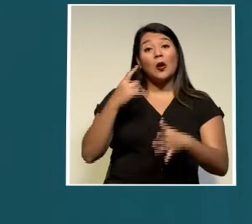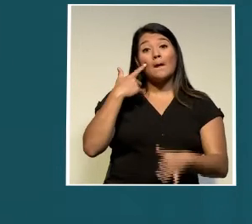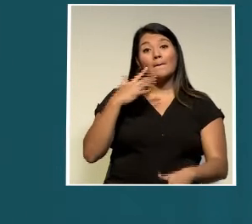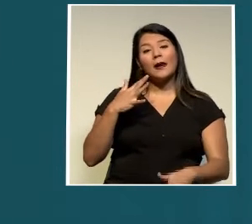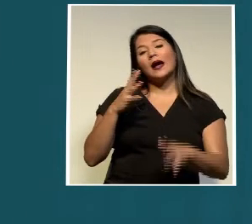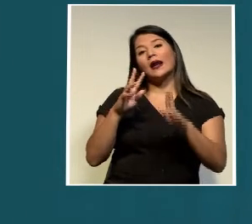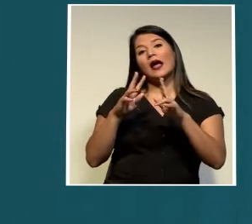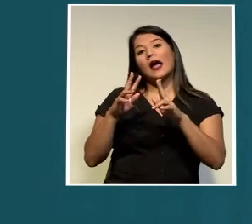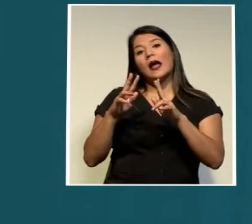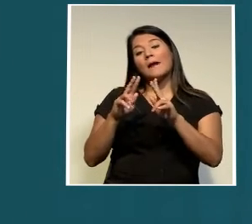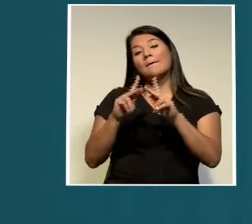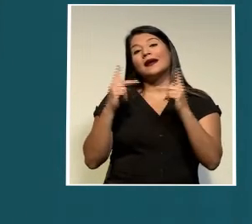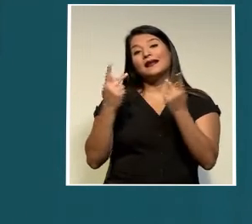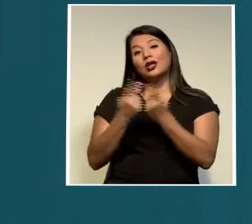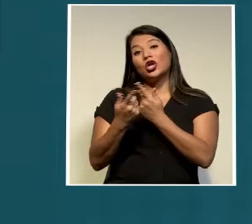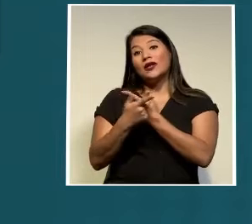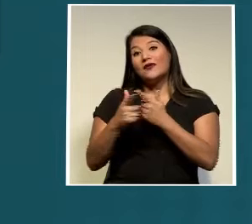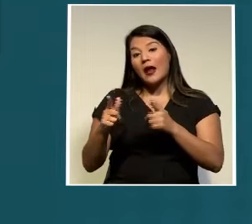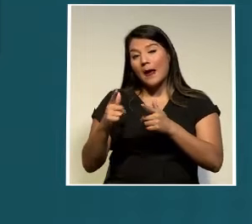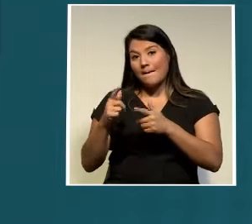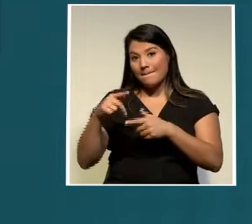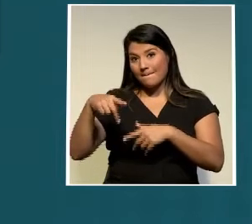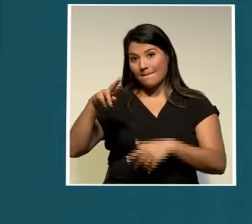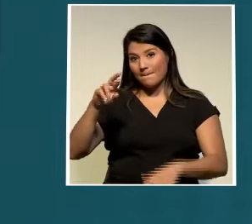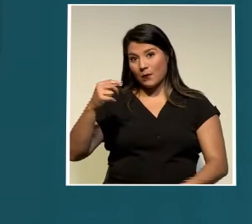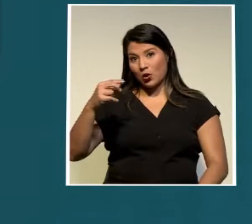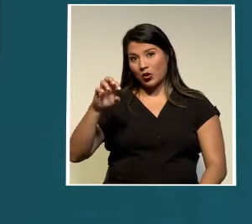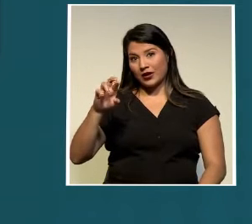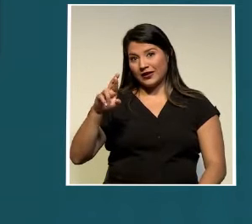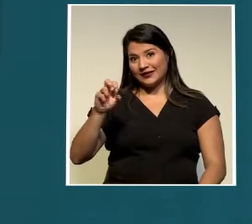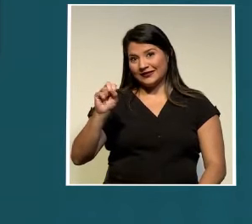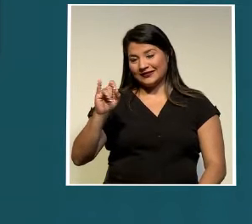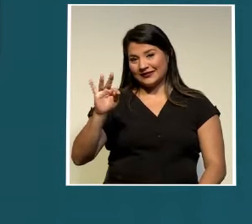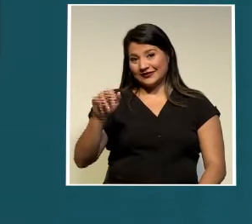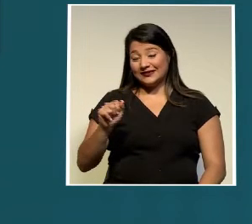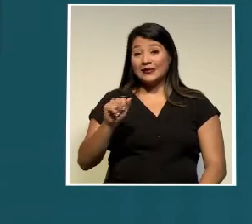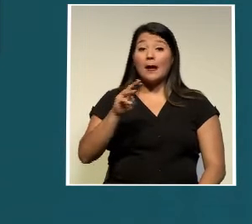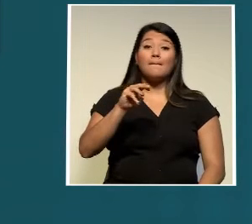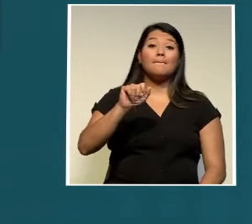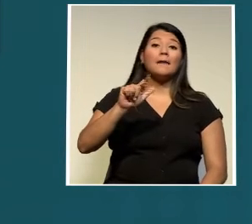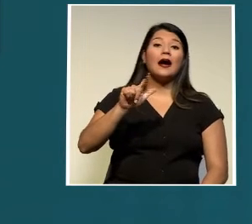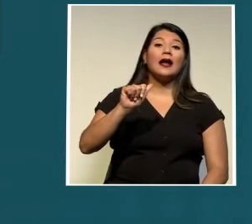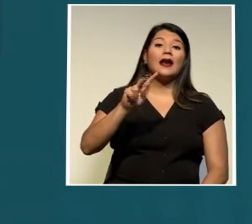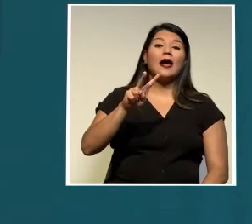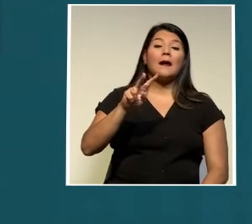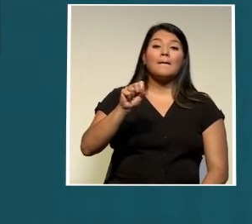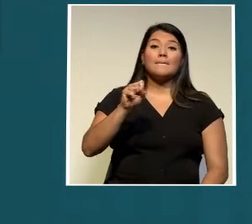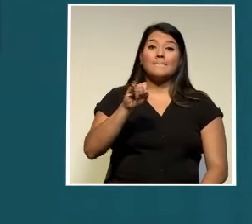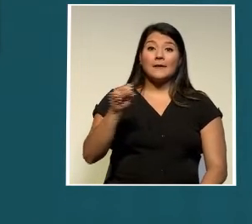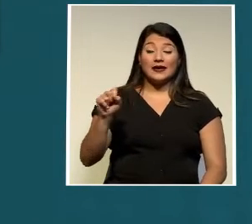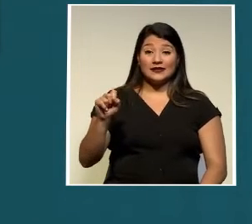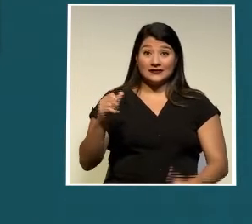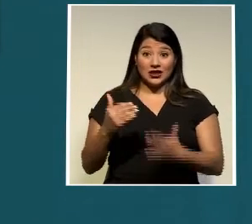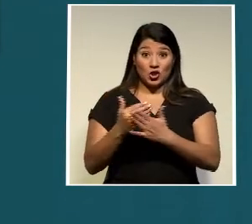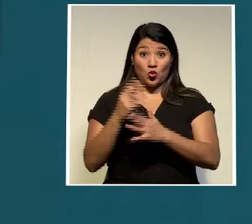del Liberal Progresista Federico Malavasi lo hará con Unión Liberal nuevo partido del exdiputado Otto